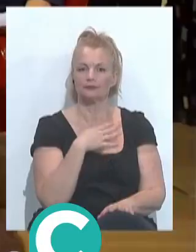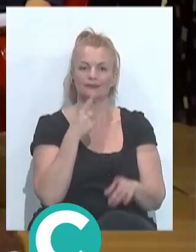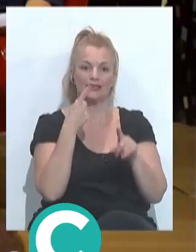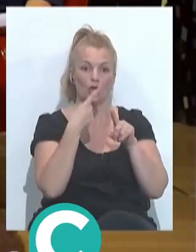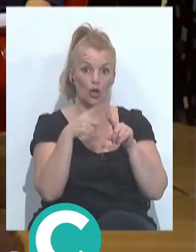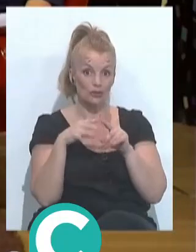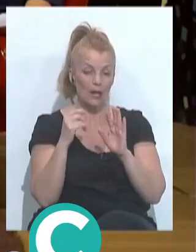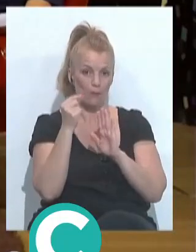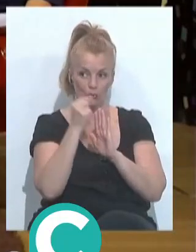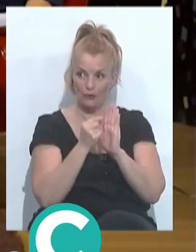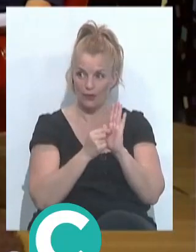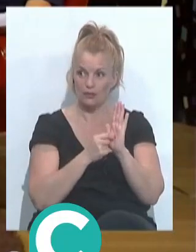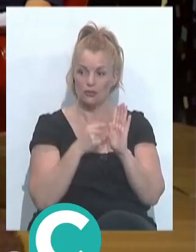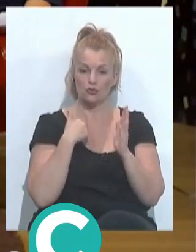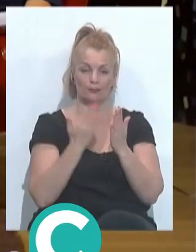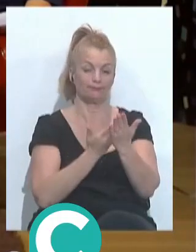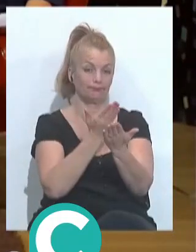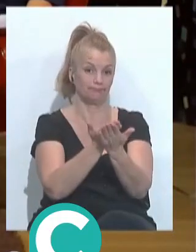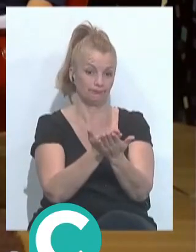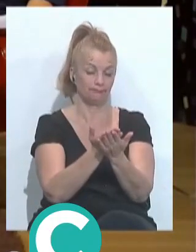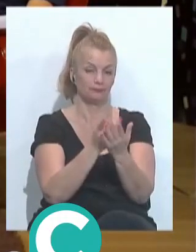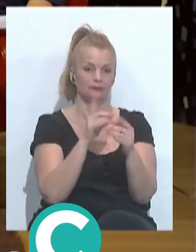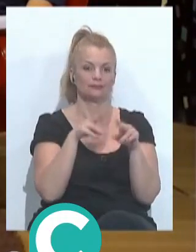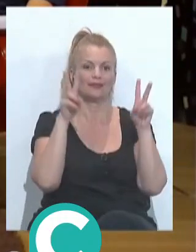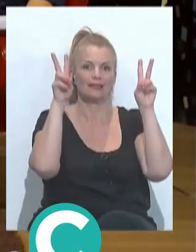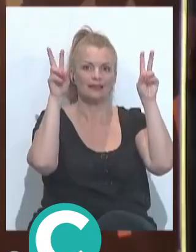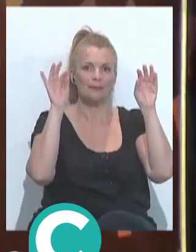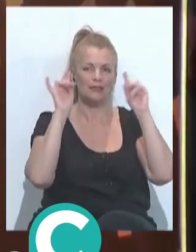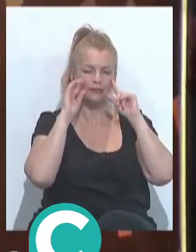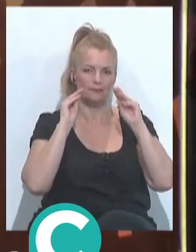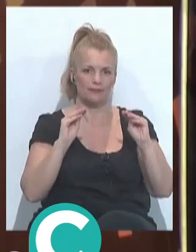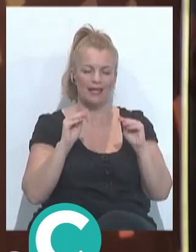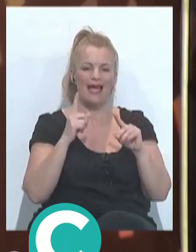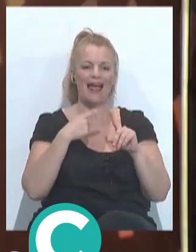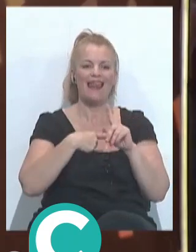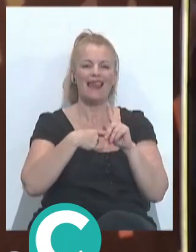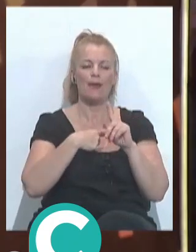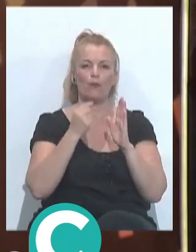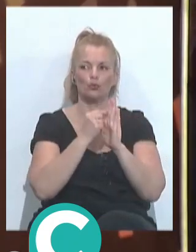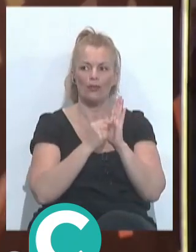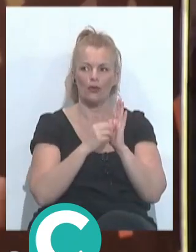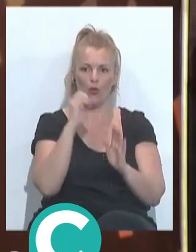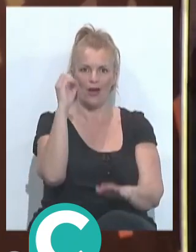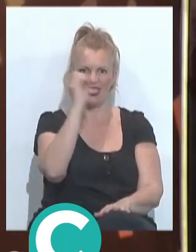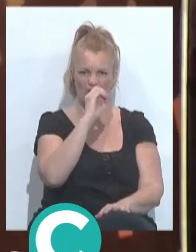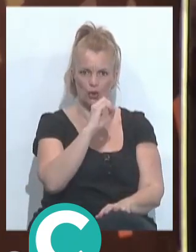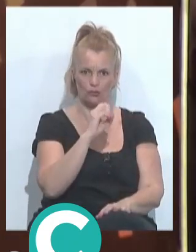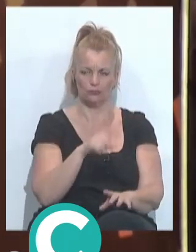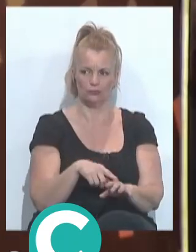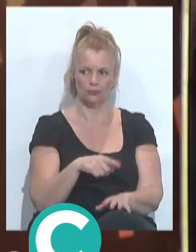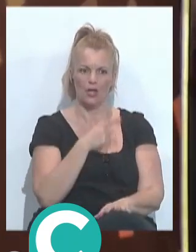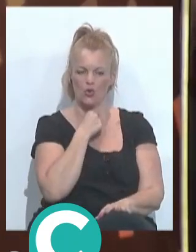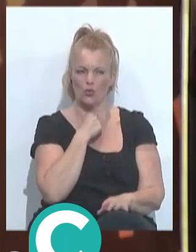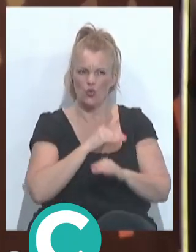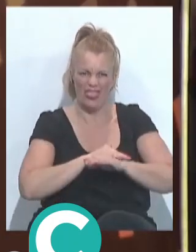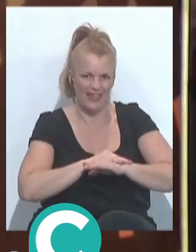si cosas en puntuaciones y lo pongo sobre la mesa que ha llamado mucho la atención ¿no? puntuaciones a nivel cero que es muy complicado que algo no te guste